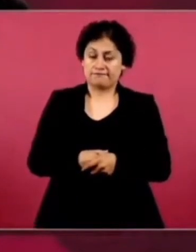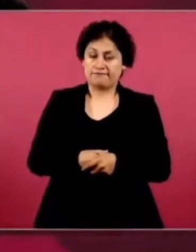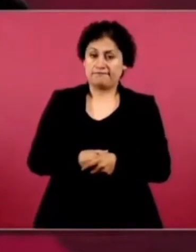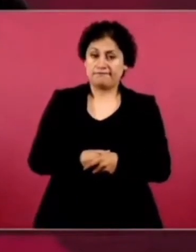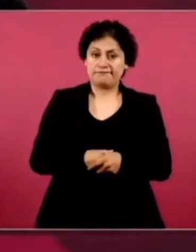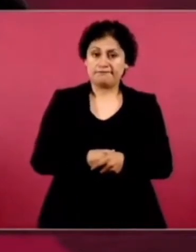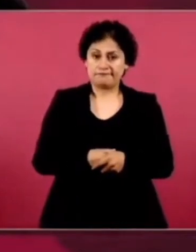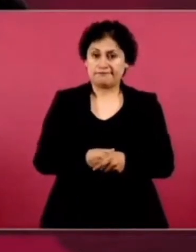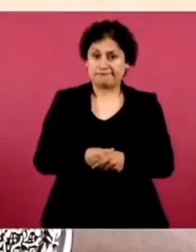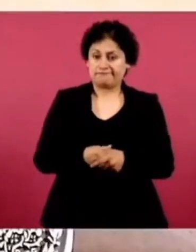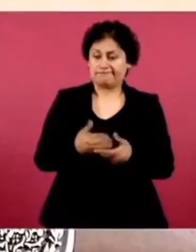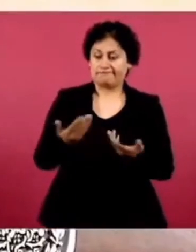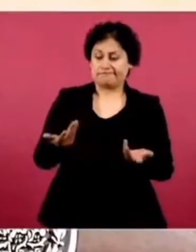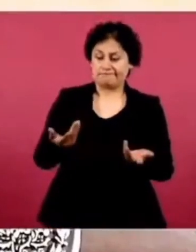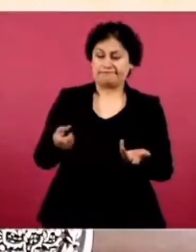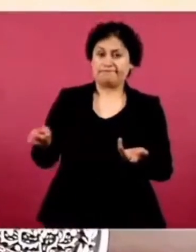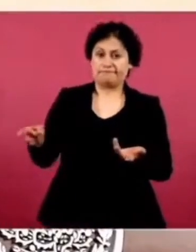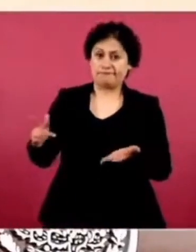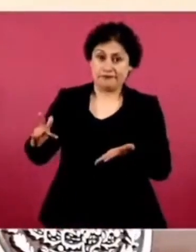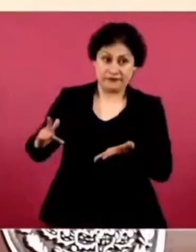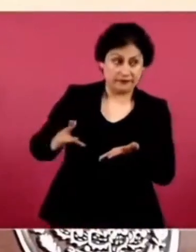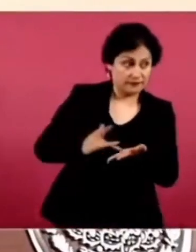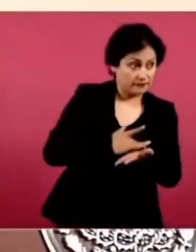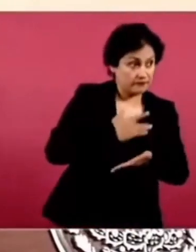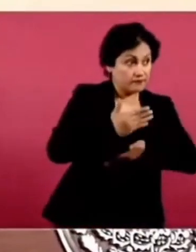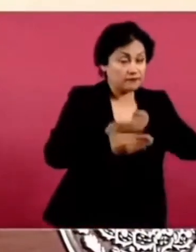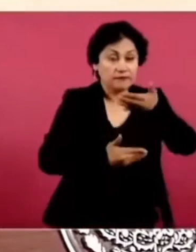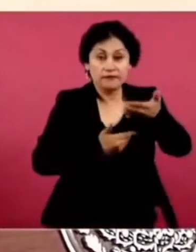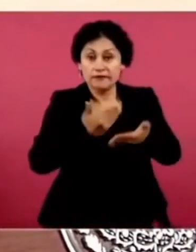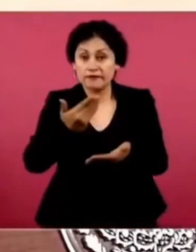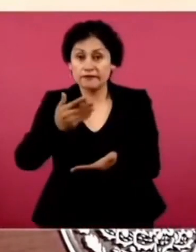Sin contribuir al desarrollo del país.